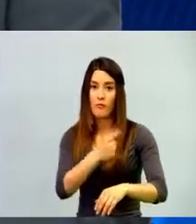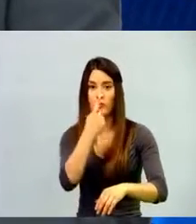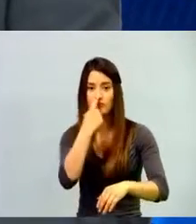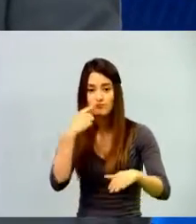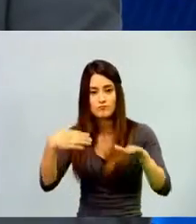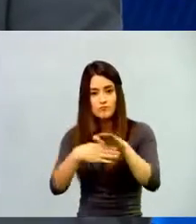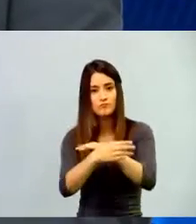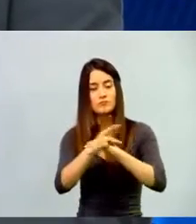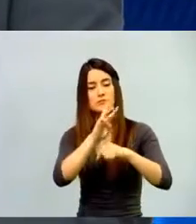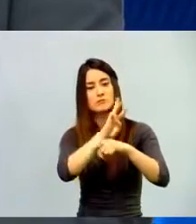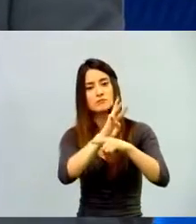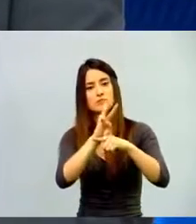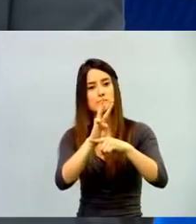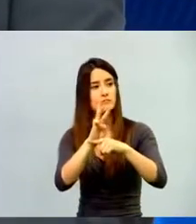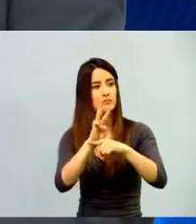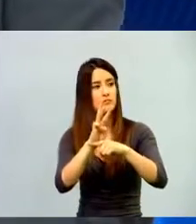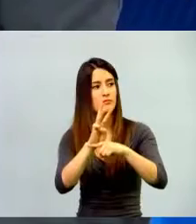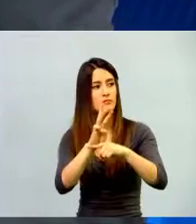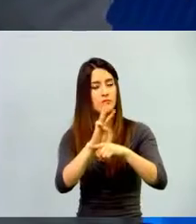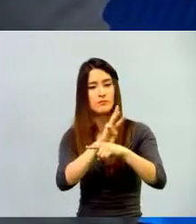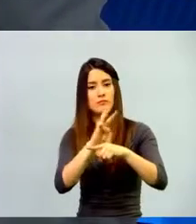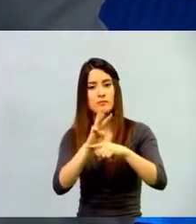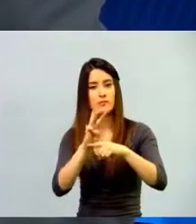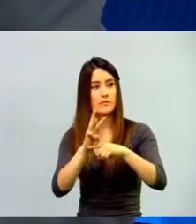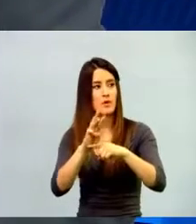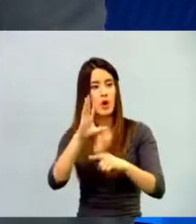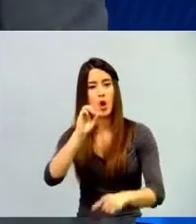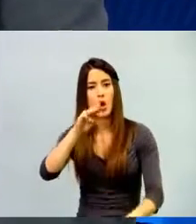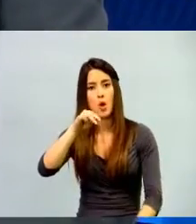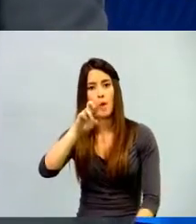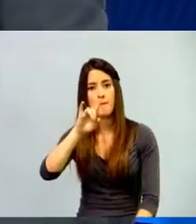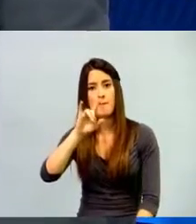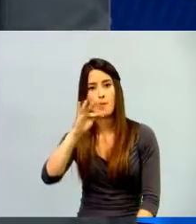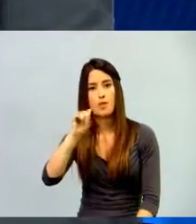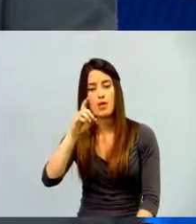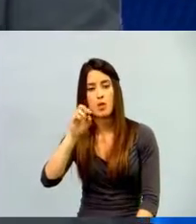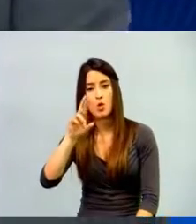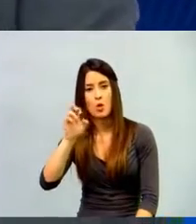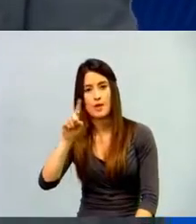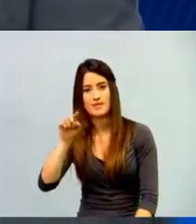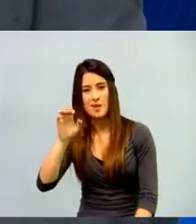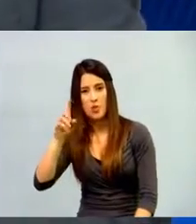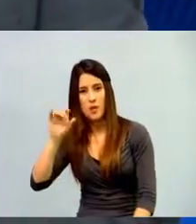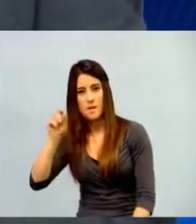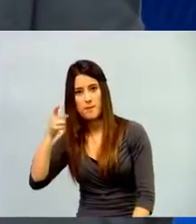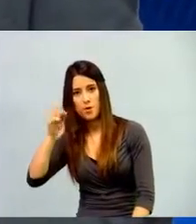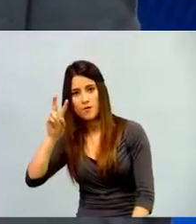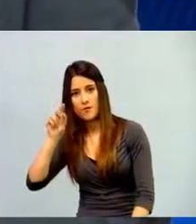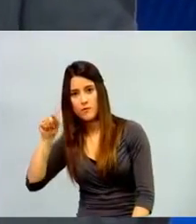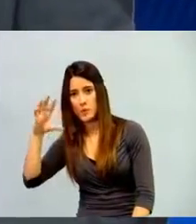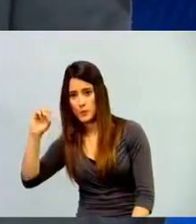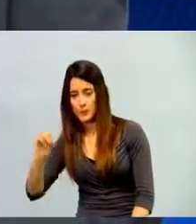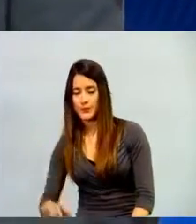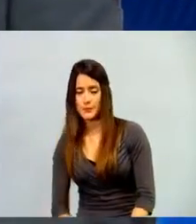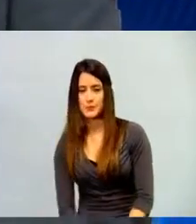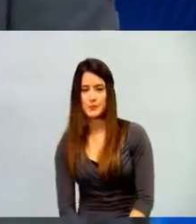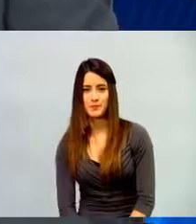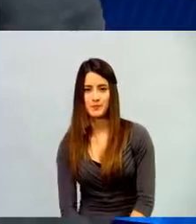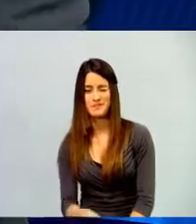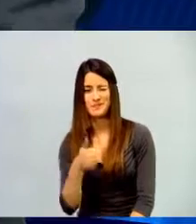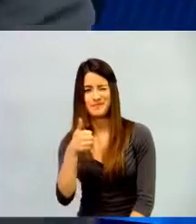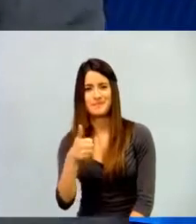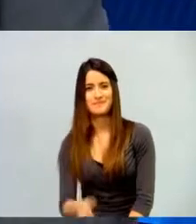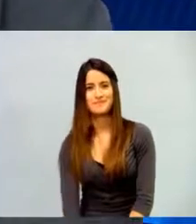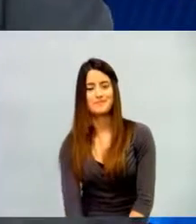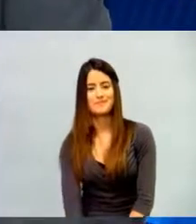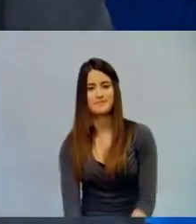.cp.computadoresparaeducar.gob.com. Se me iba olvidando. Está muy bien.